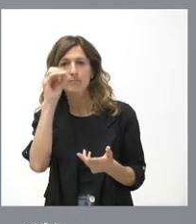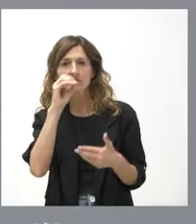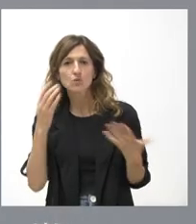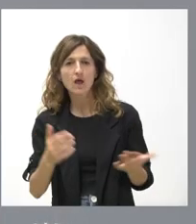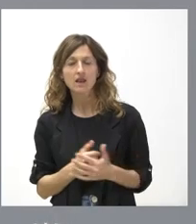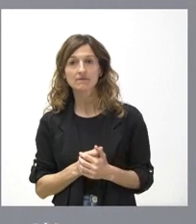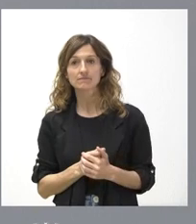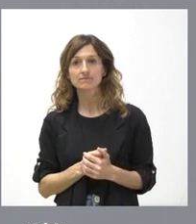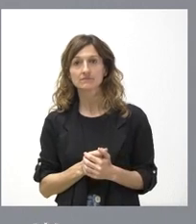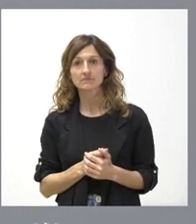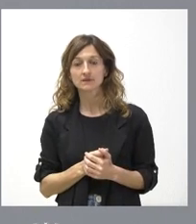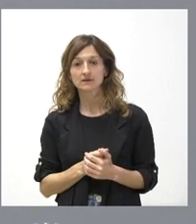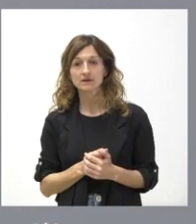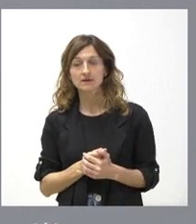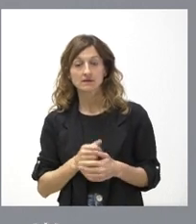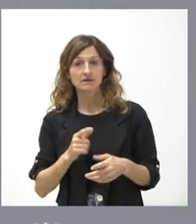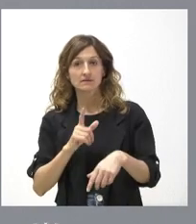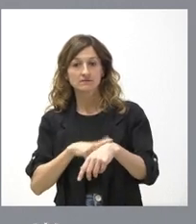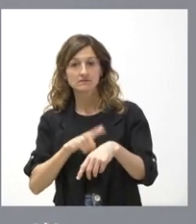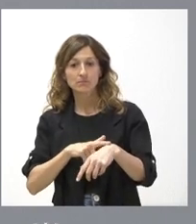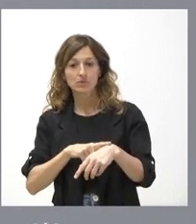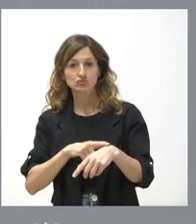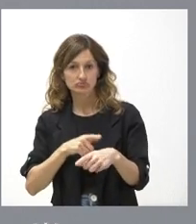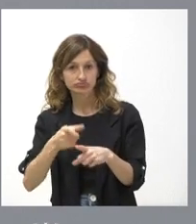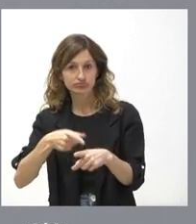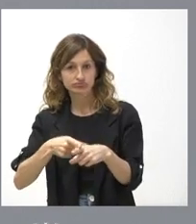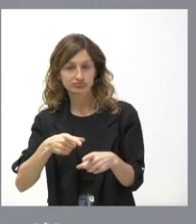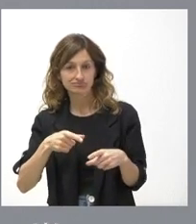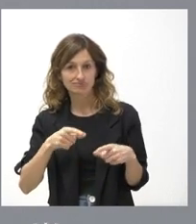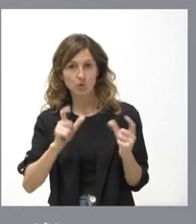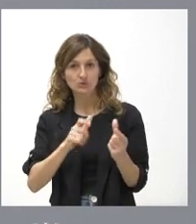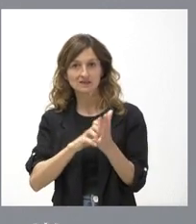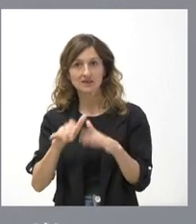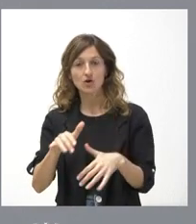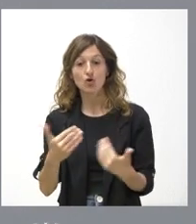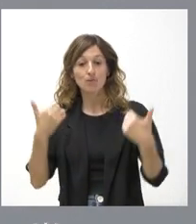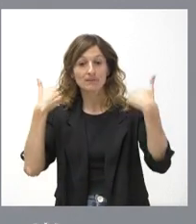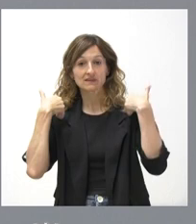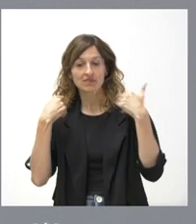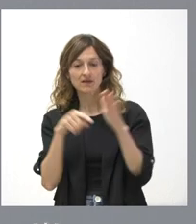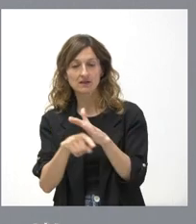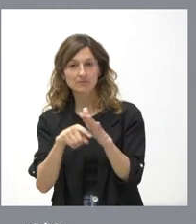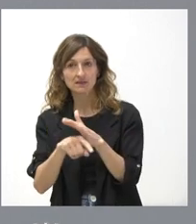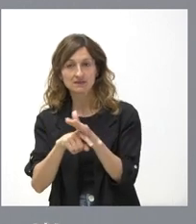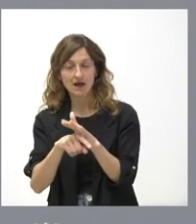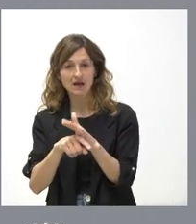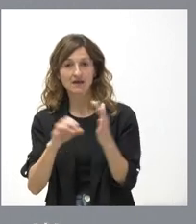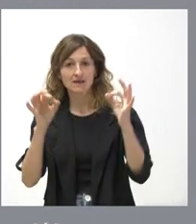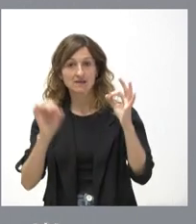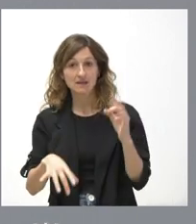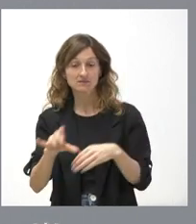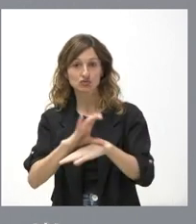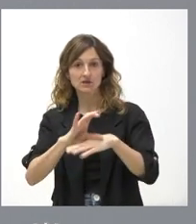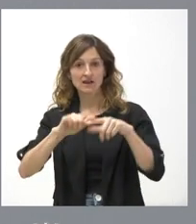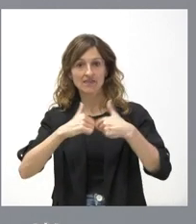Pues los tiempos, como es natural, los maneja la Junta de Castilla y León. En este caso, la competencia para la tramitación de la misma es la Consejería de